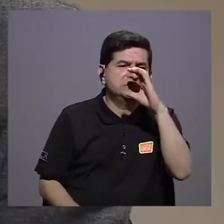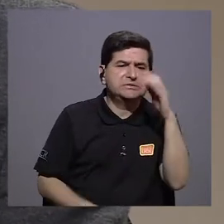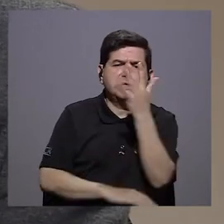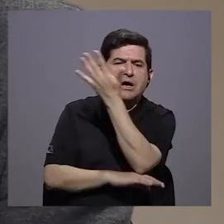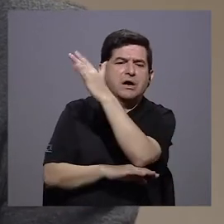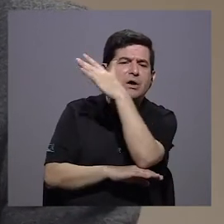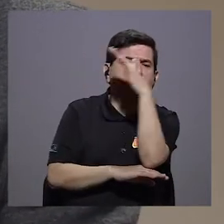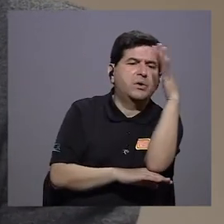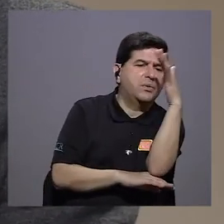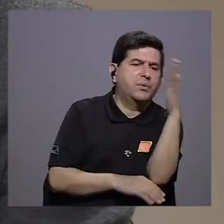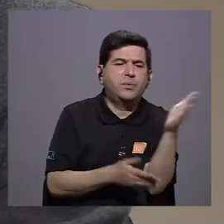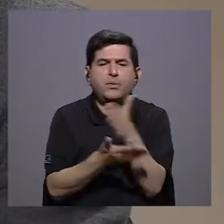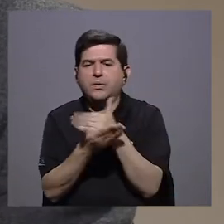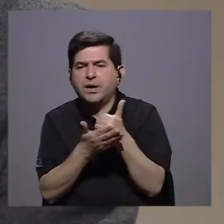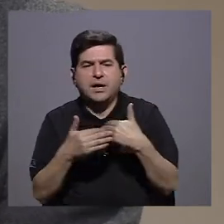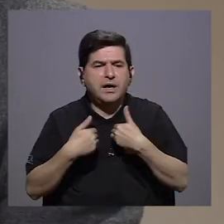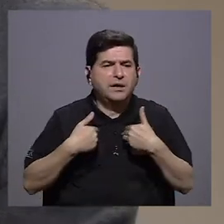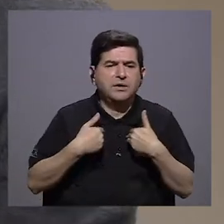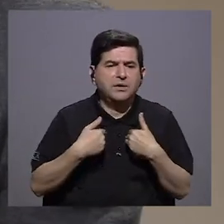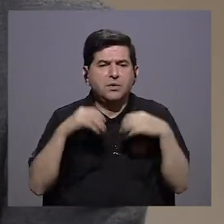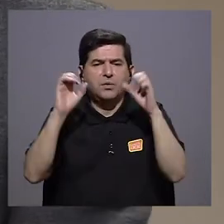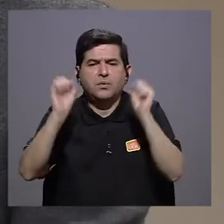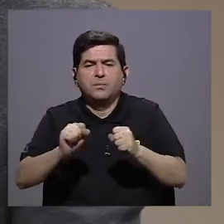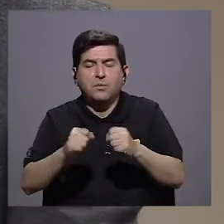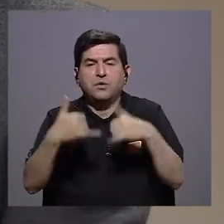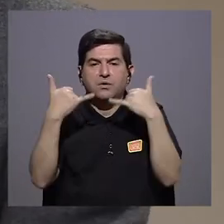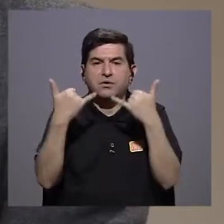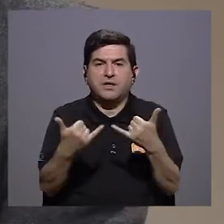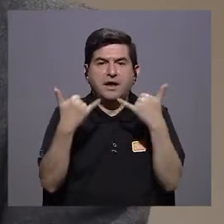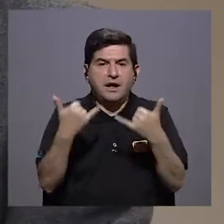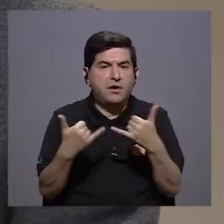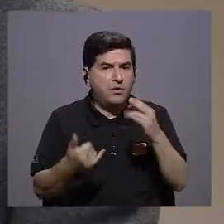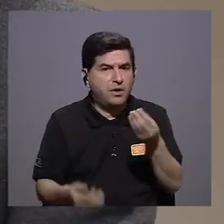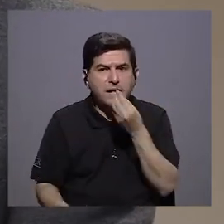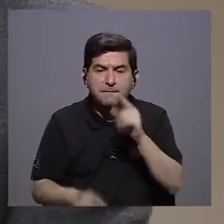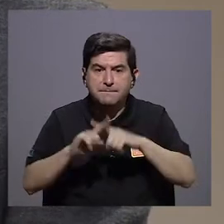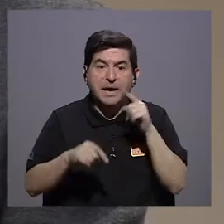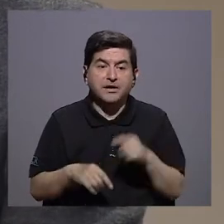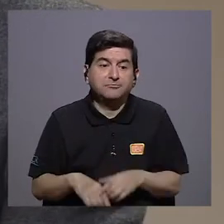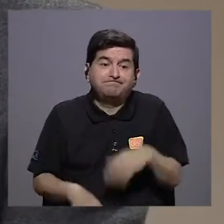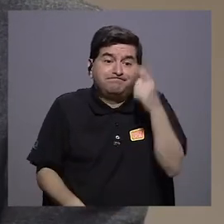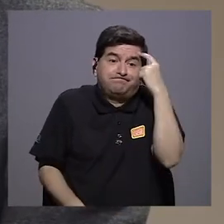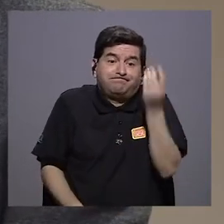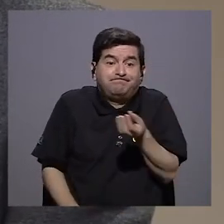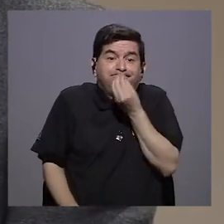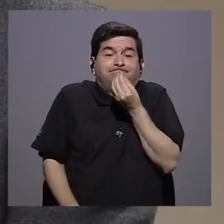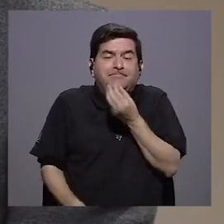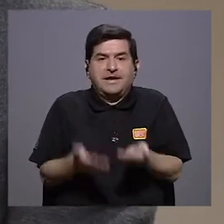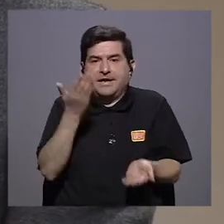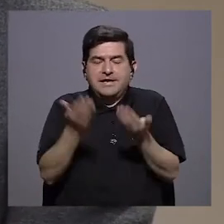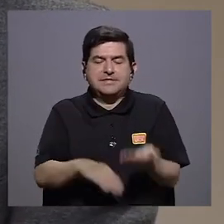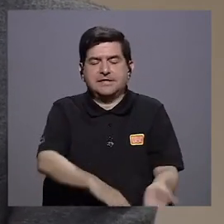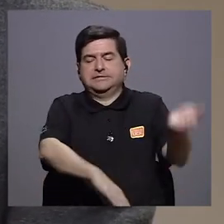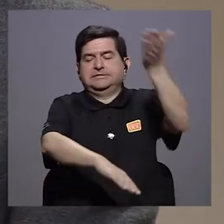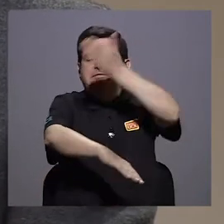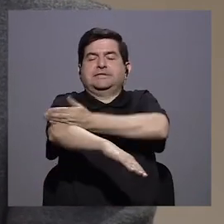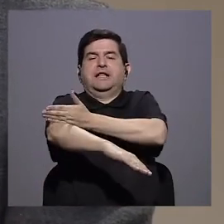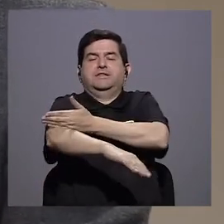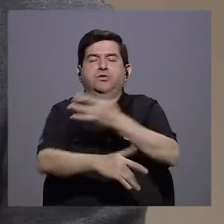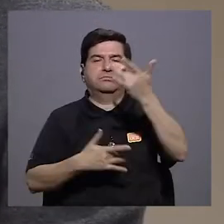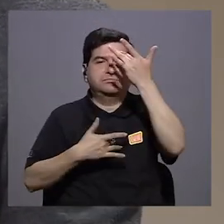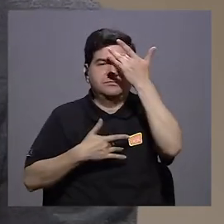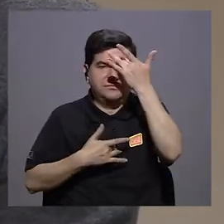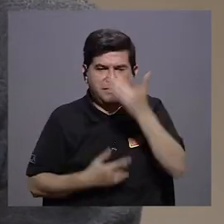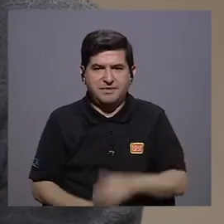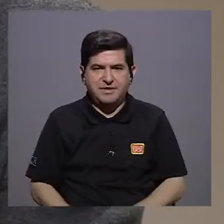buscar animales que actualmente no come, ¿verdad? Entonces, hay esa posibilidad de brinco de esta